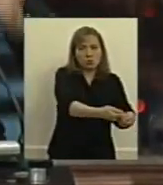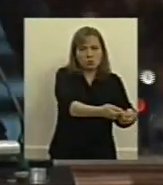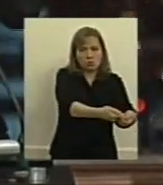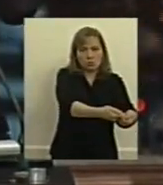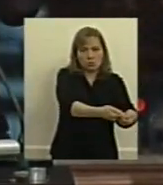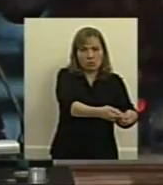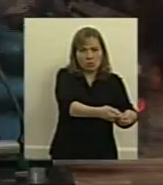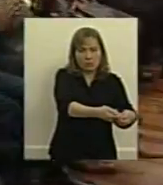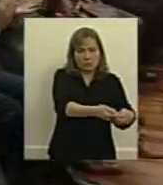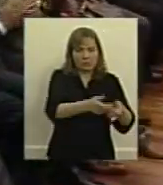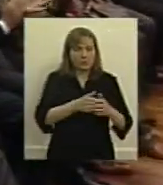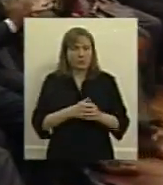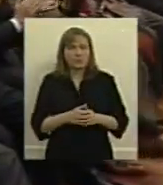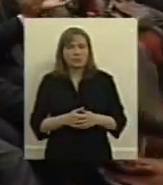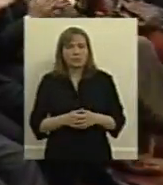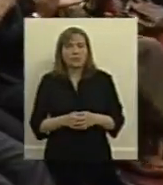creo que